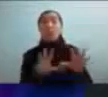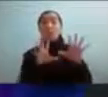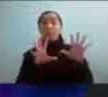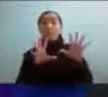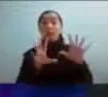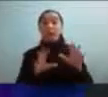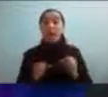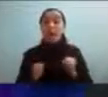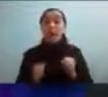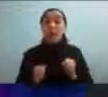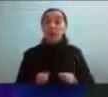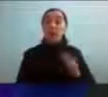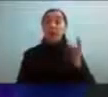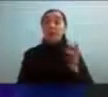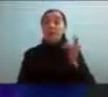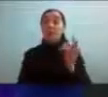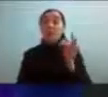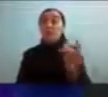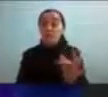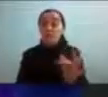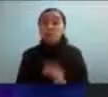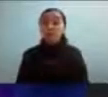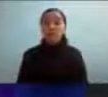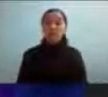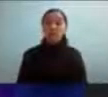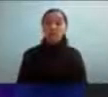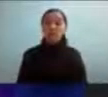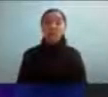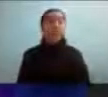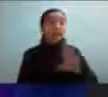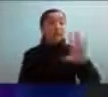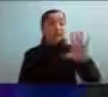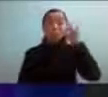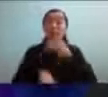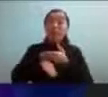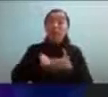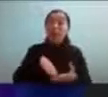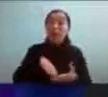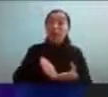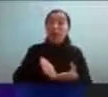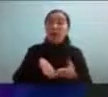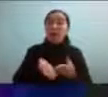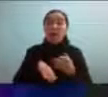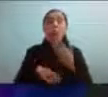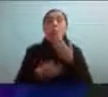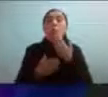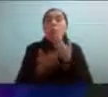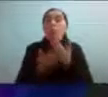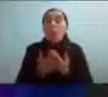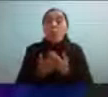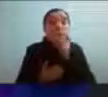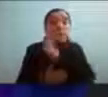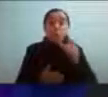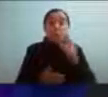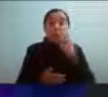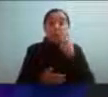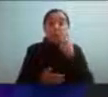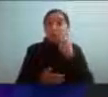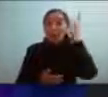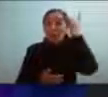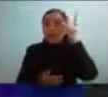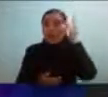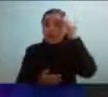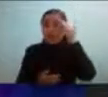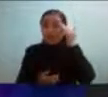pronóstico en muchos casos y la identificación tardía se da en general en aquellos individuos que no presentan discapacidad intelectual